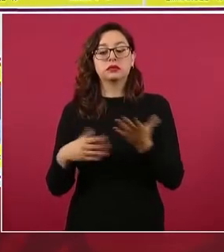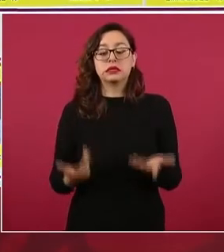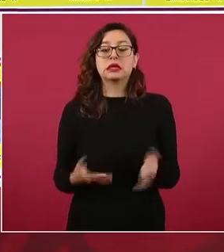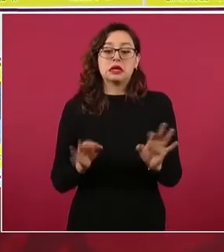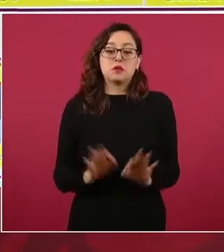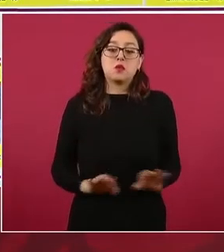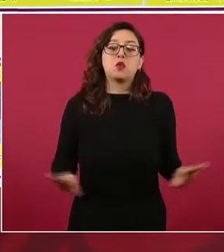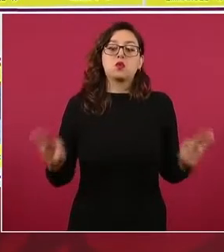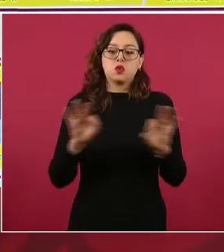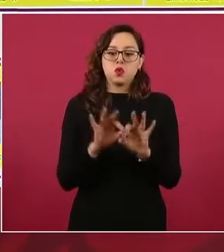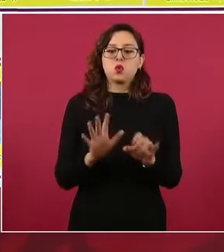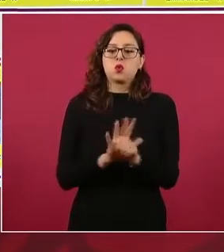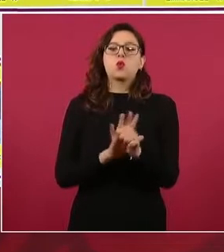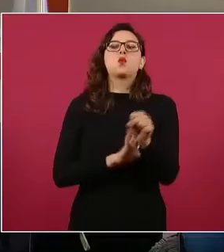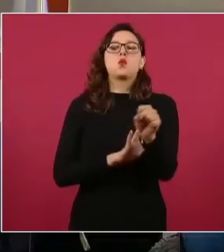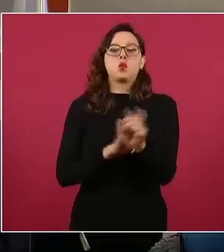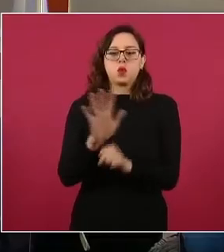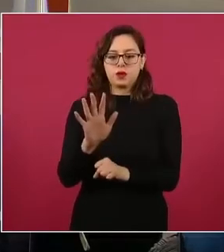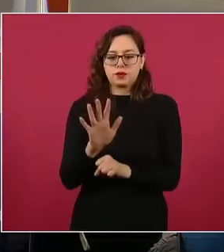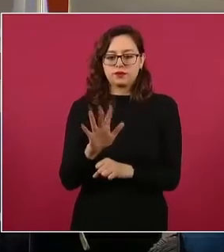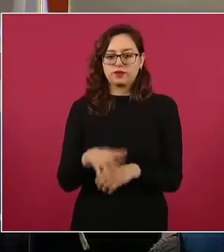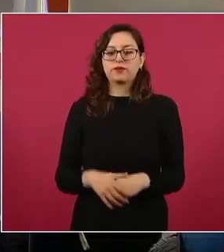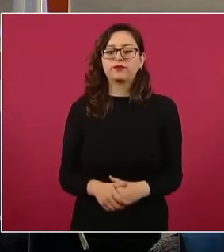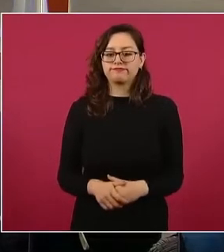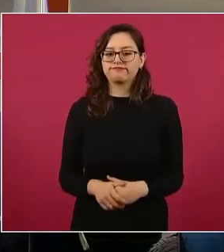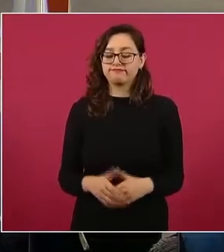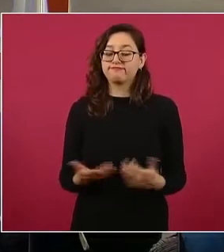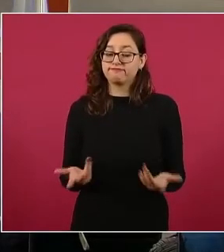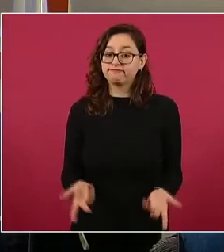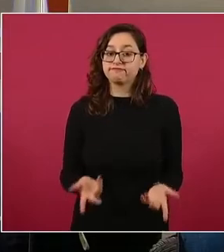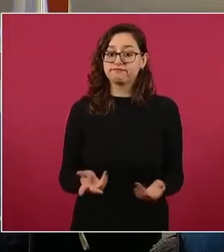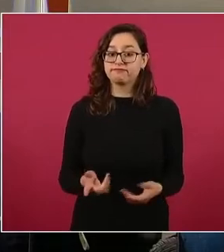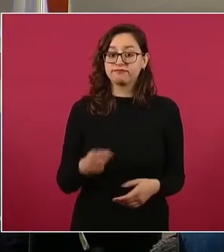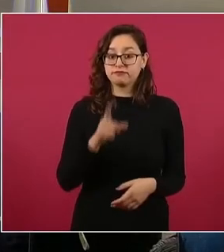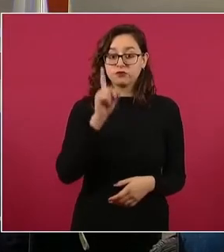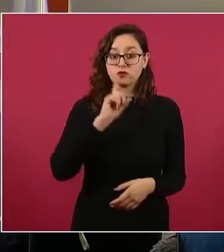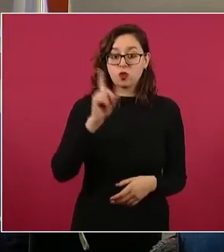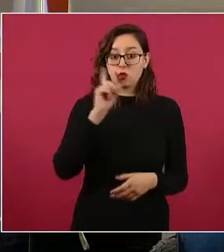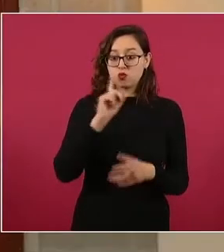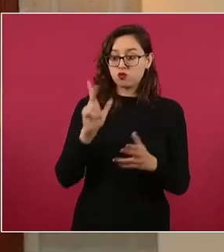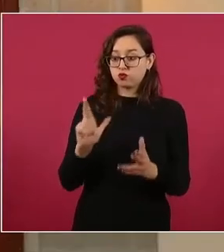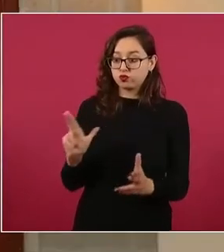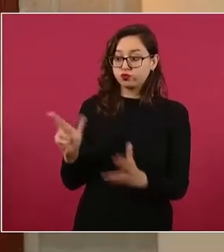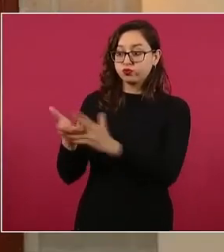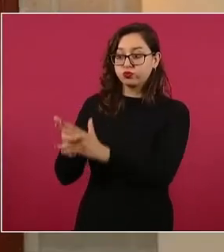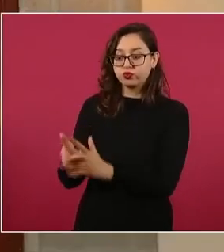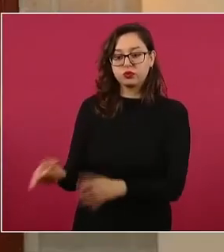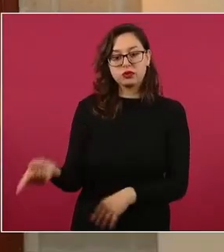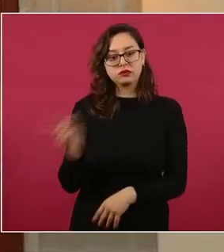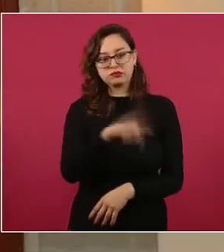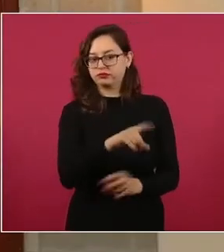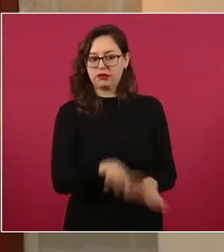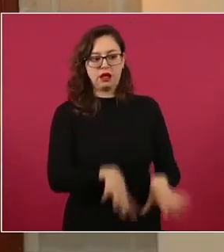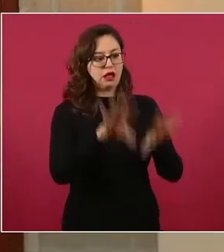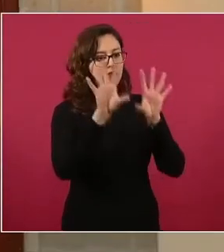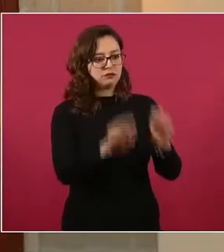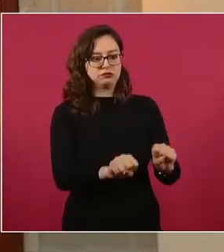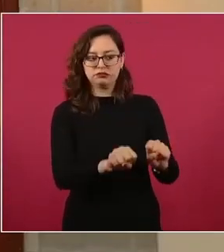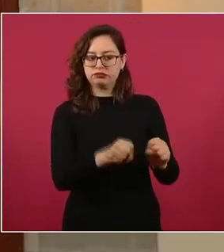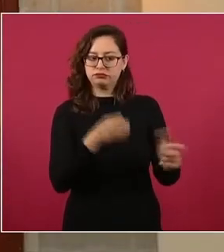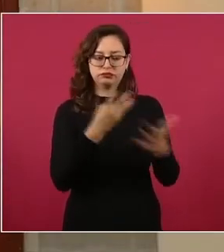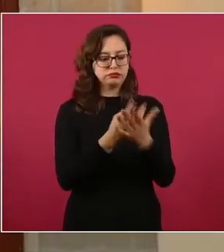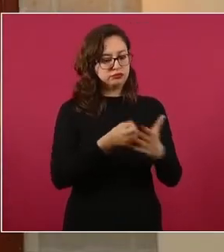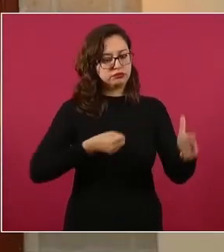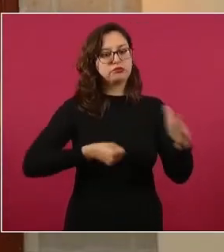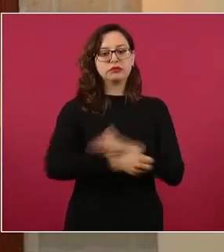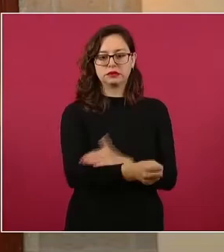ha sido la eficacia en la persecución criminal de los feminicidas. Entonces, para no extender mucho esta sección,